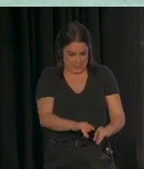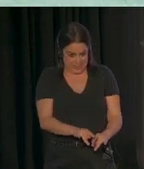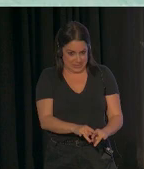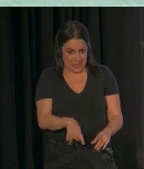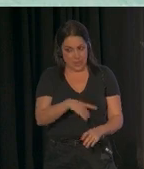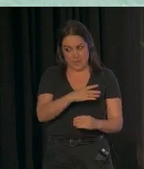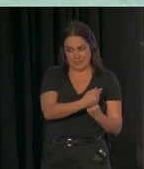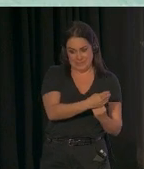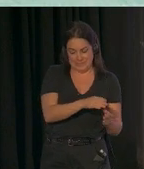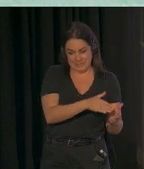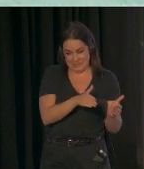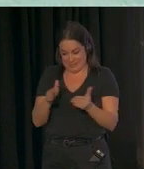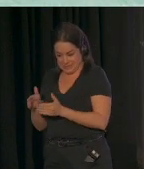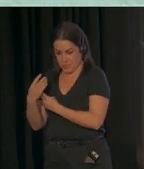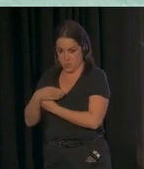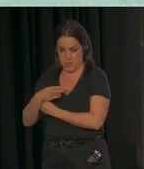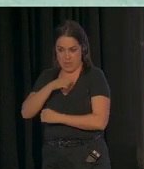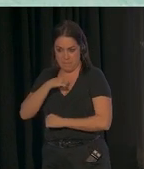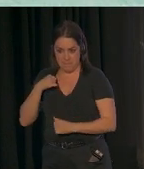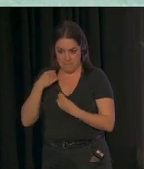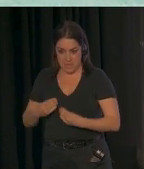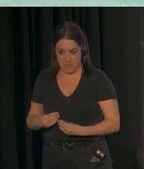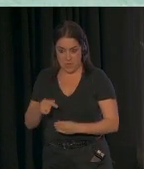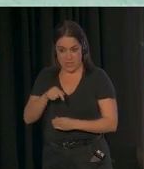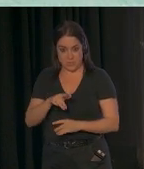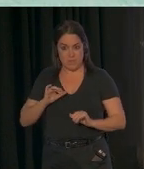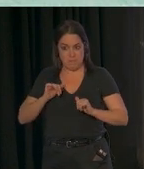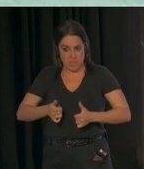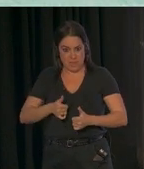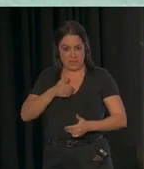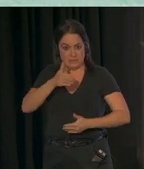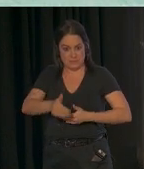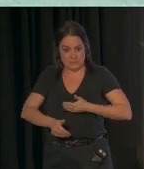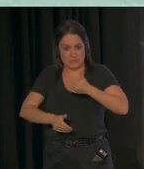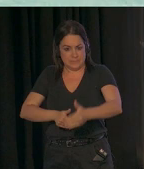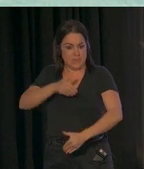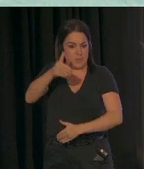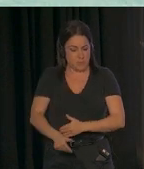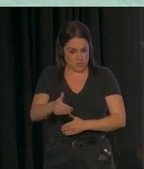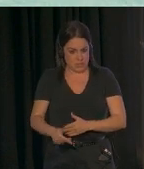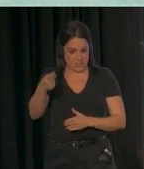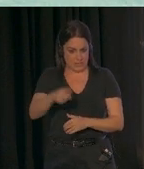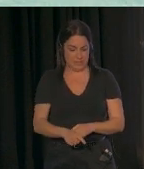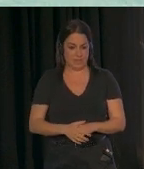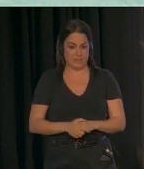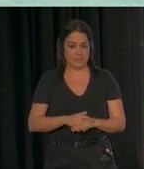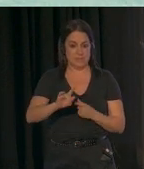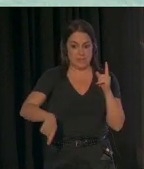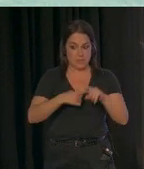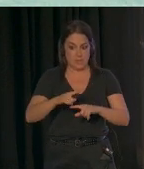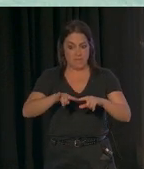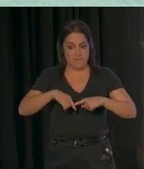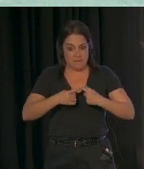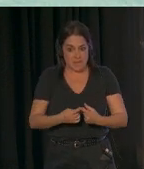cuidarte a ti mismo. Eso es algo que empieza a mostrarse y que es muy importante también. Y luego las familias también